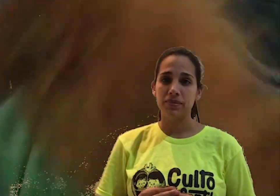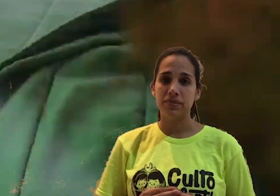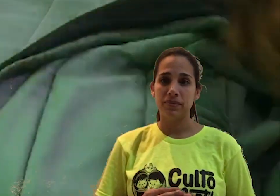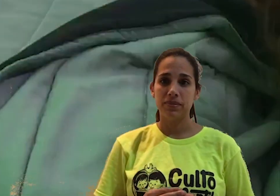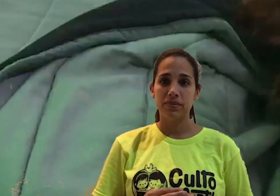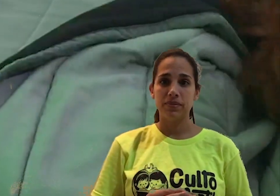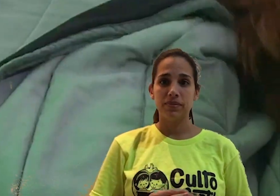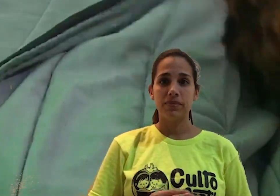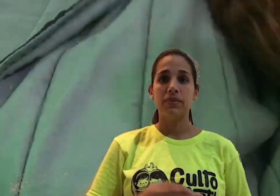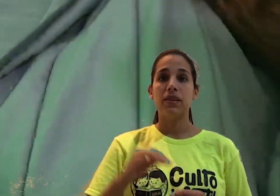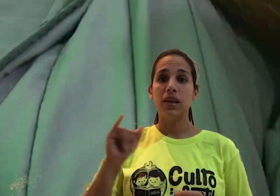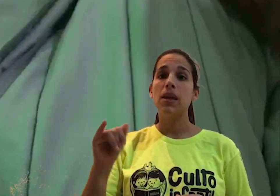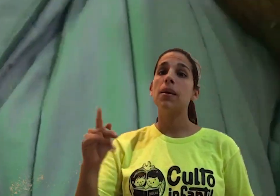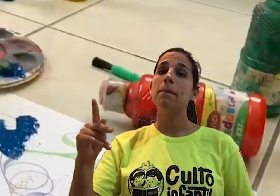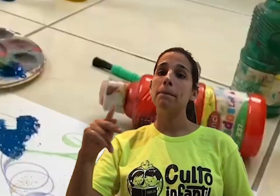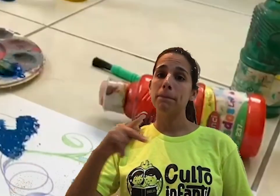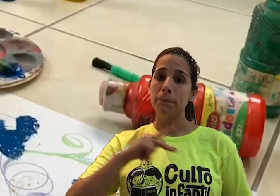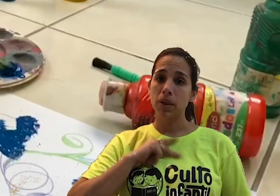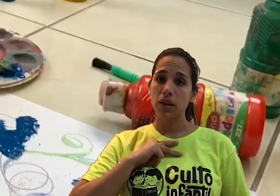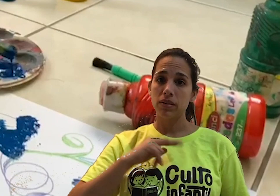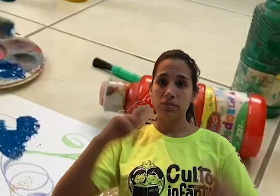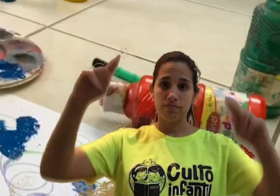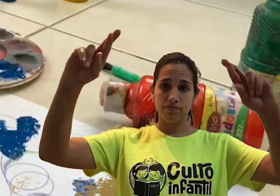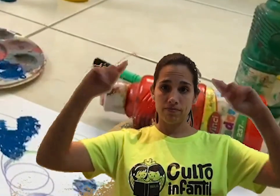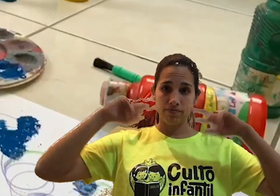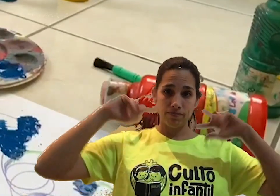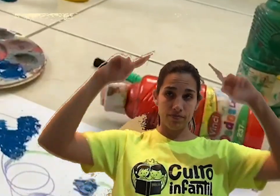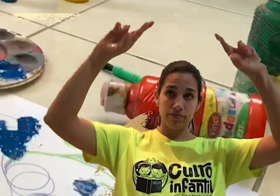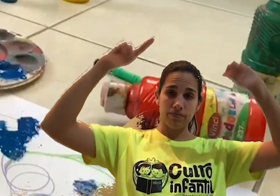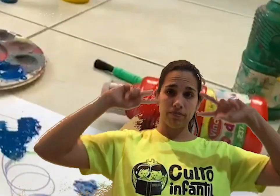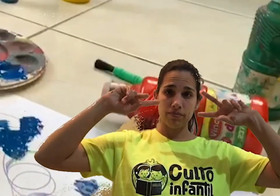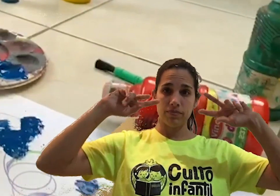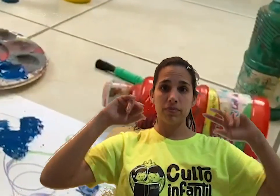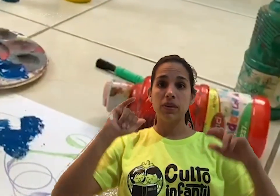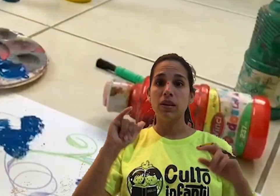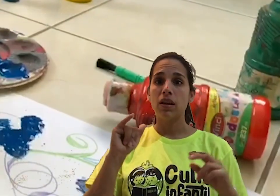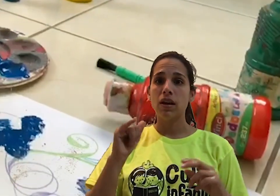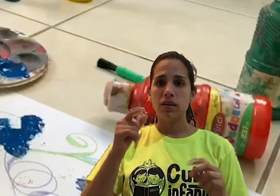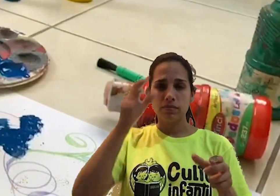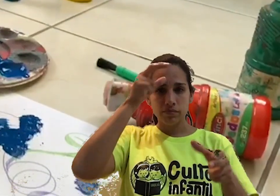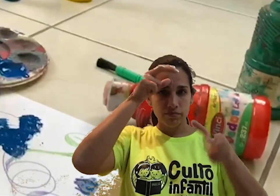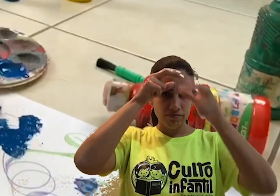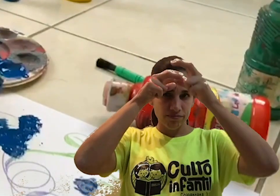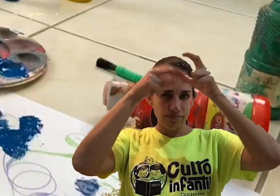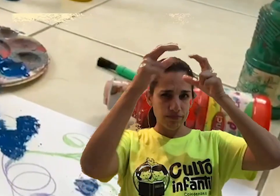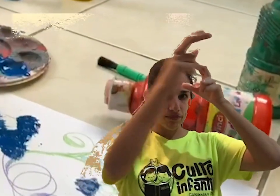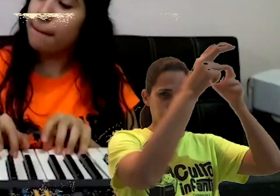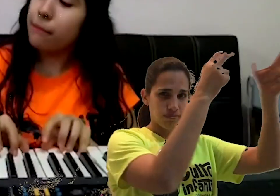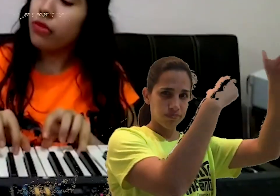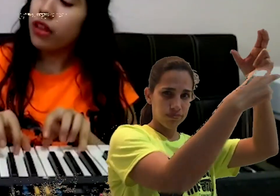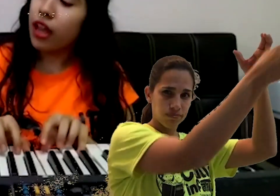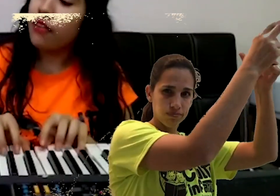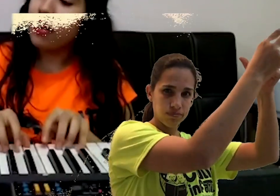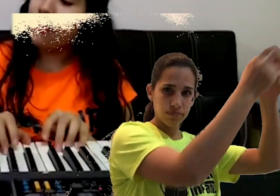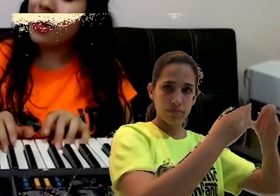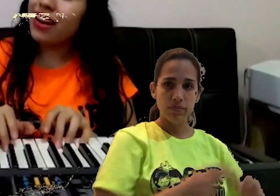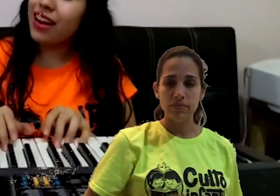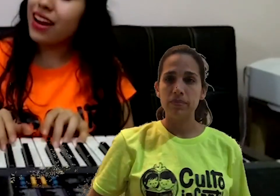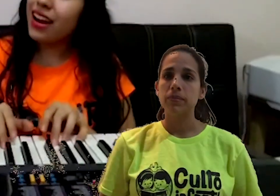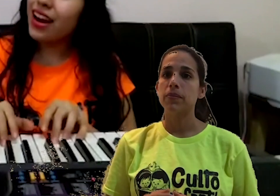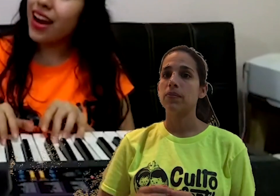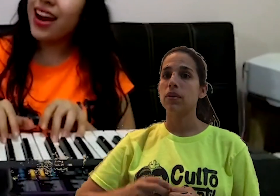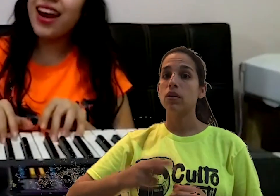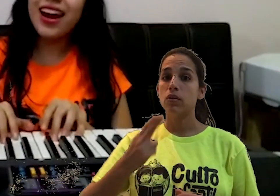Y mis hombres y talentos,